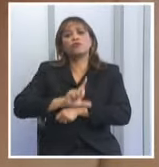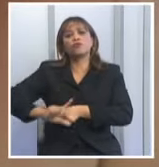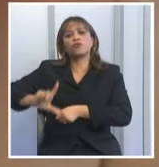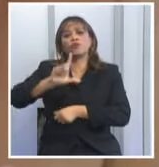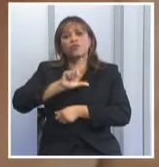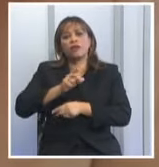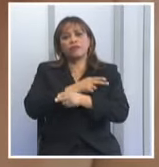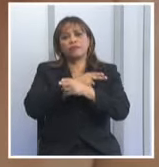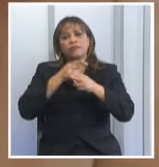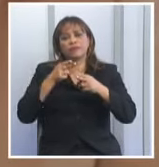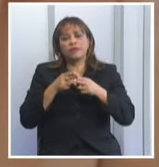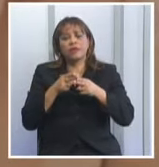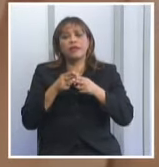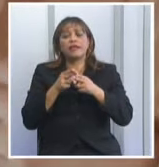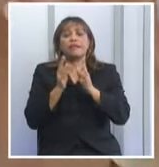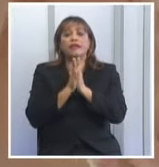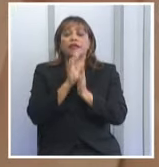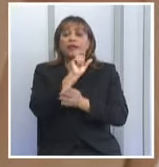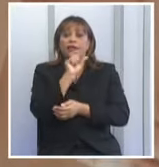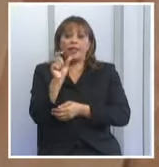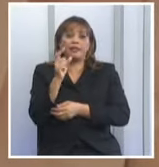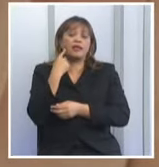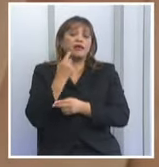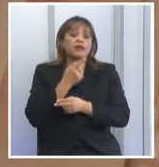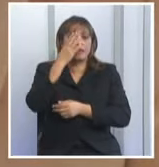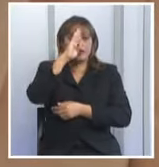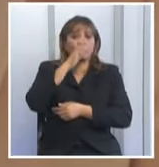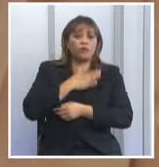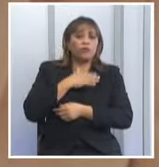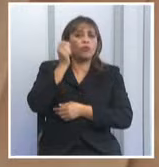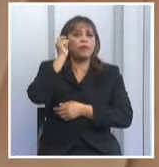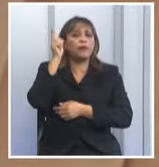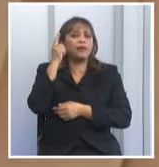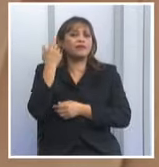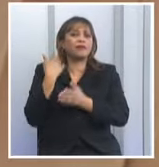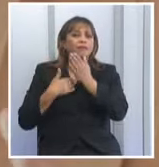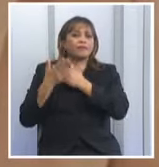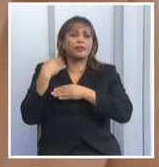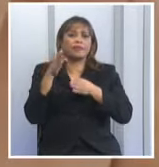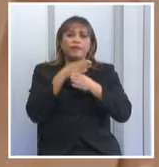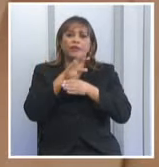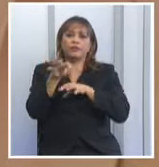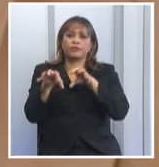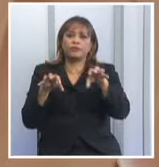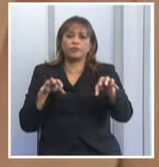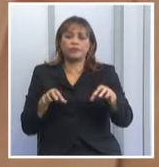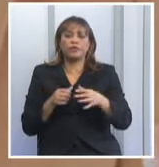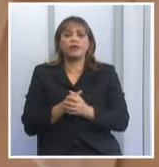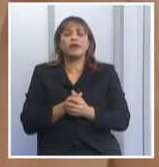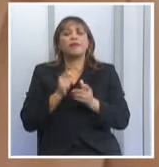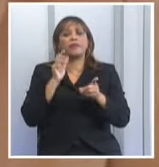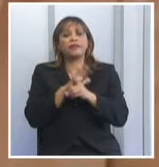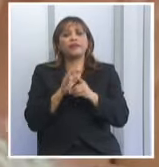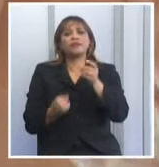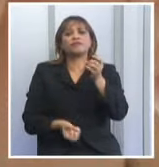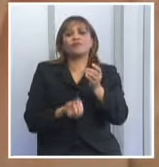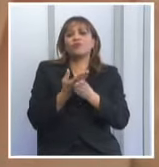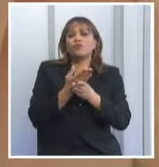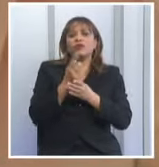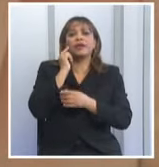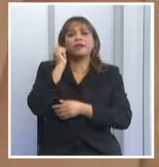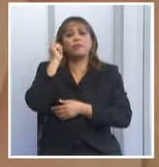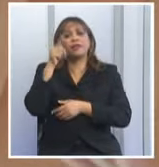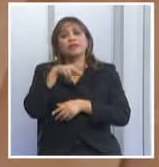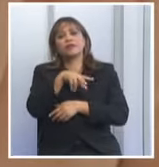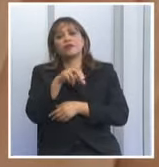de las denominaciones religiosas en Cuba, y de la experiencia acumulada por la revolución en distintos momentos. Surge esta nueva experiencia como